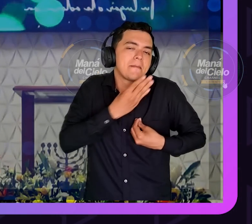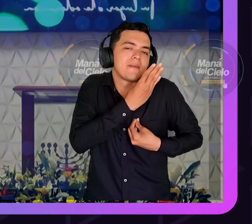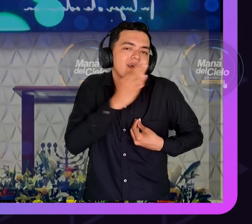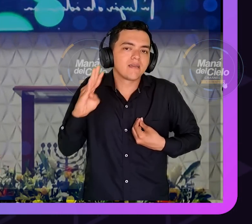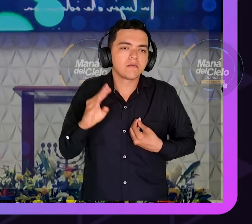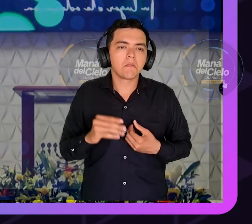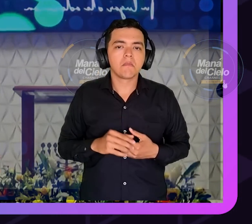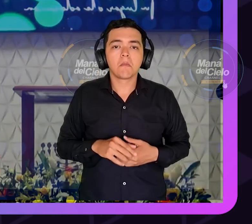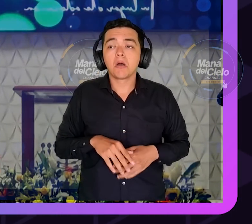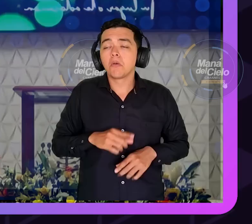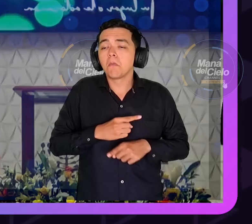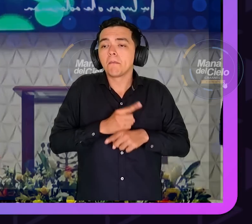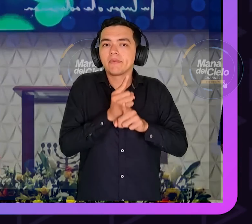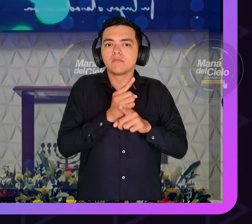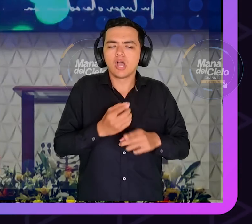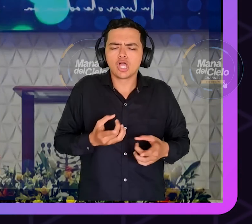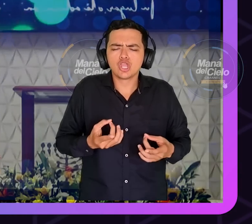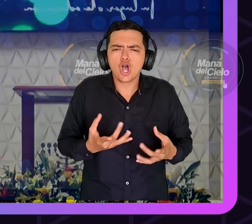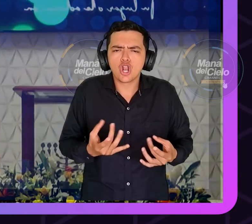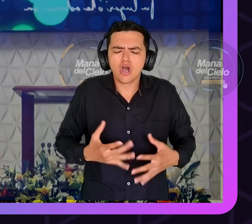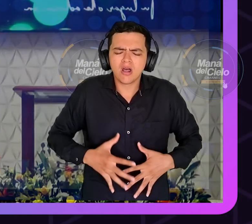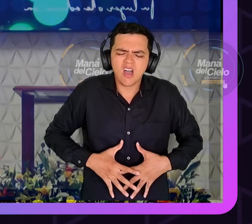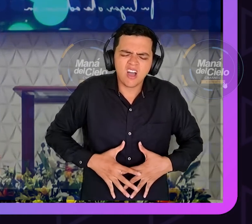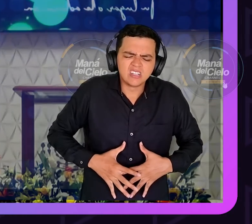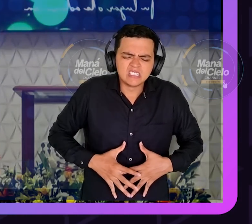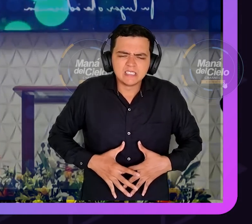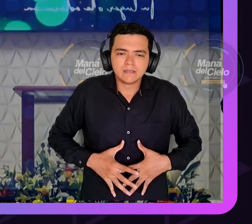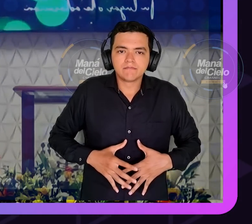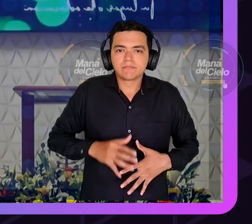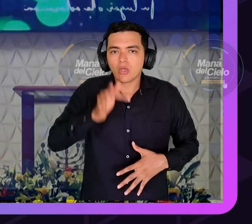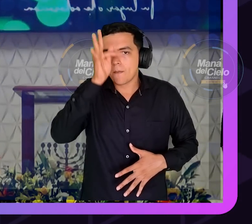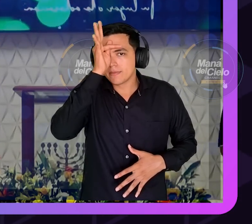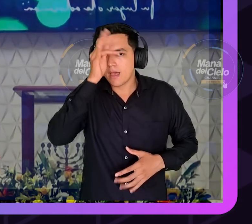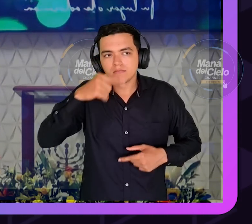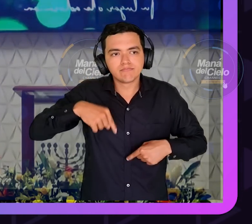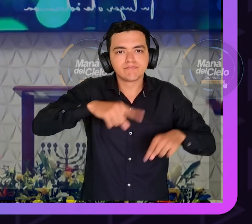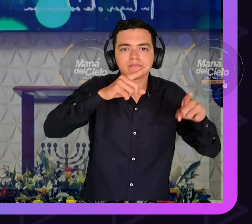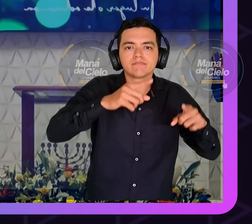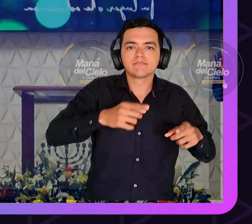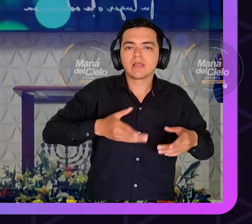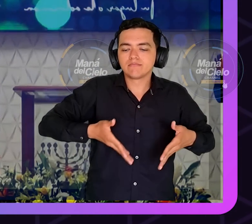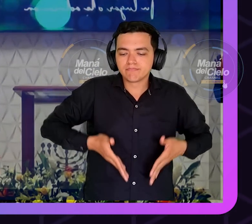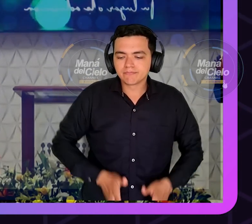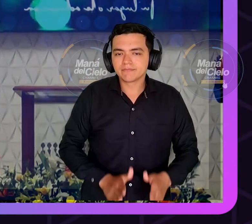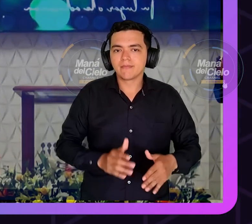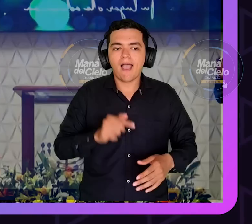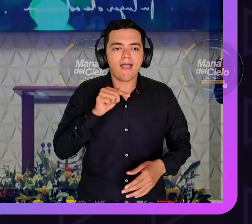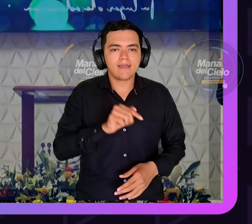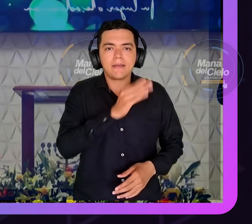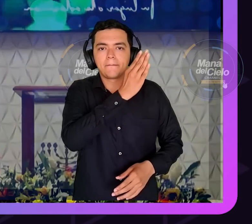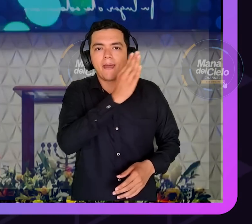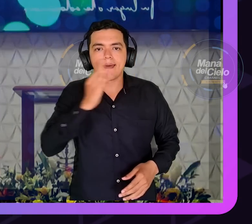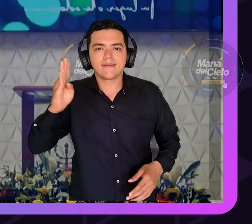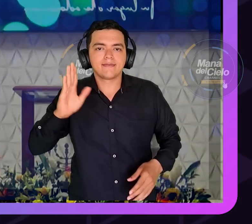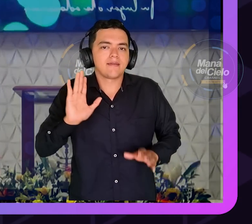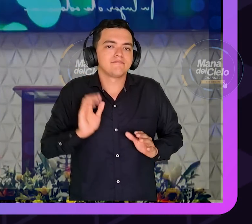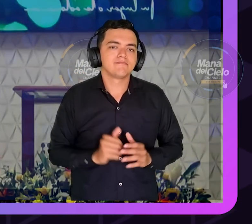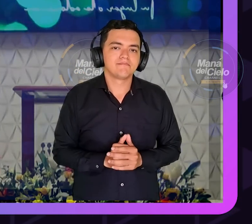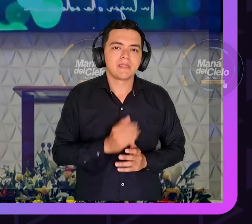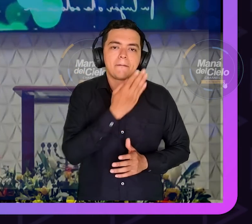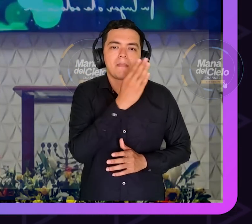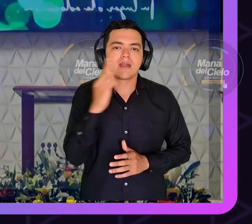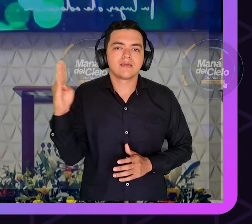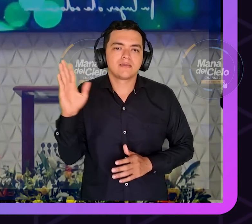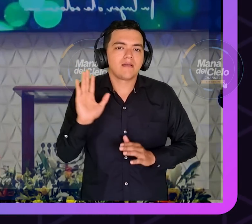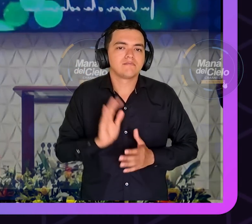llegué yo Alvarito y la señora ese es Carmen. Ya. Pero mi hermana es hija de la misma